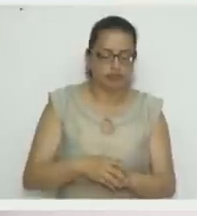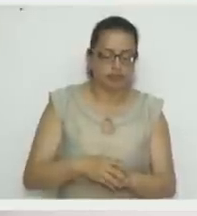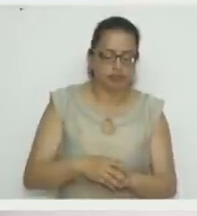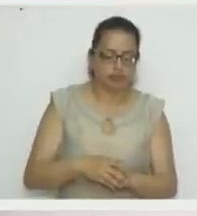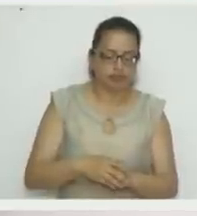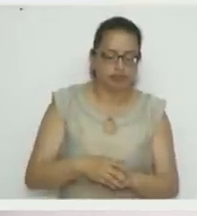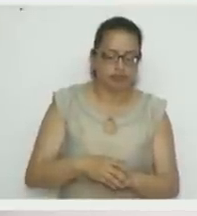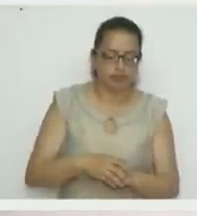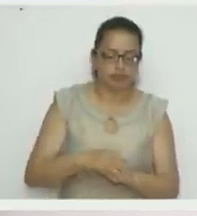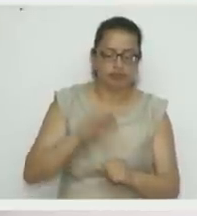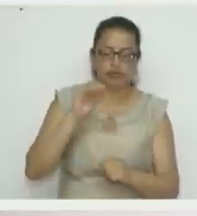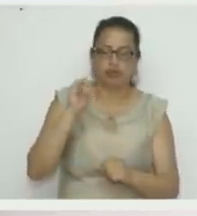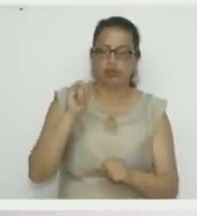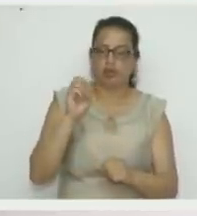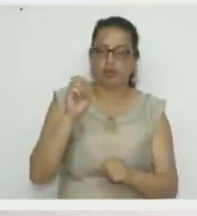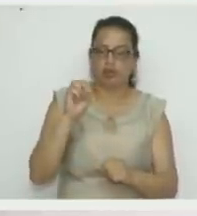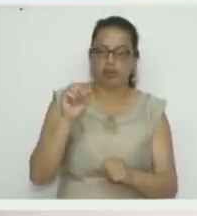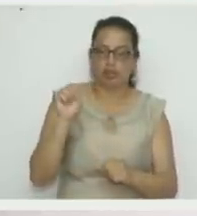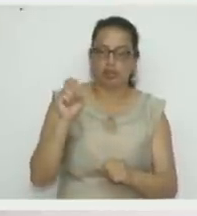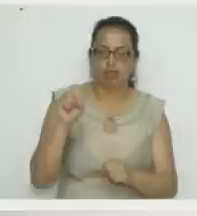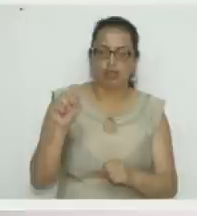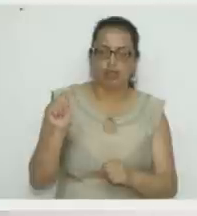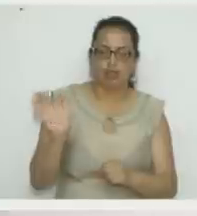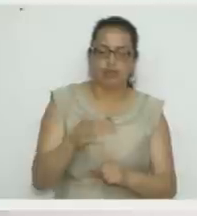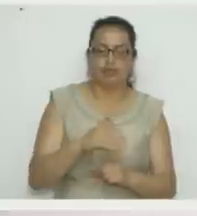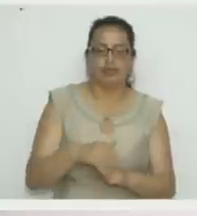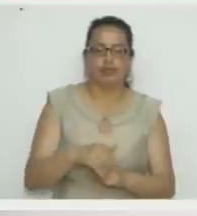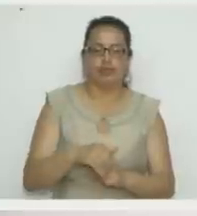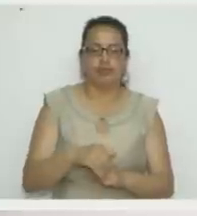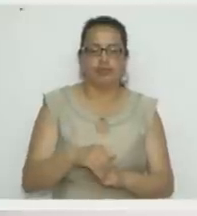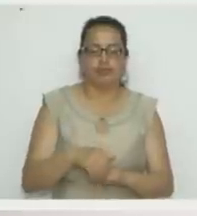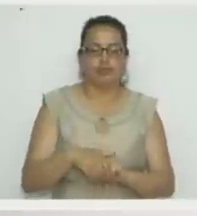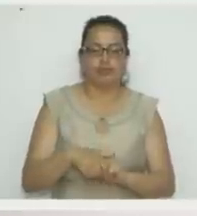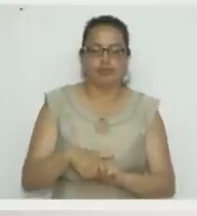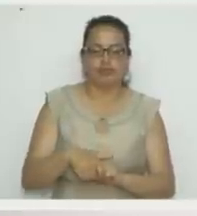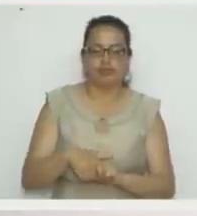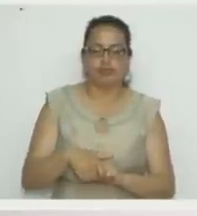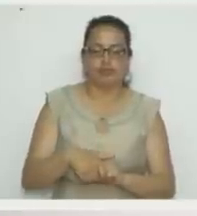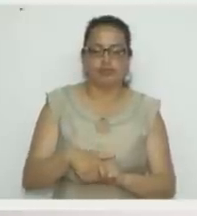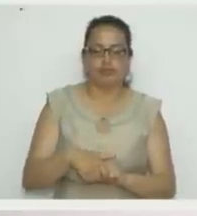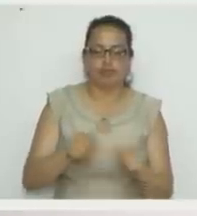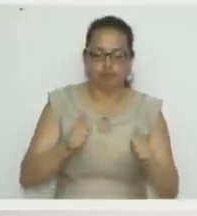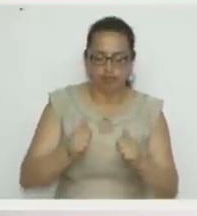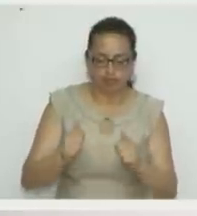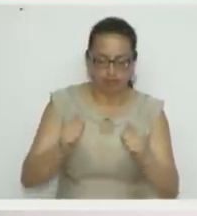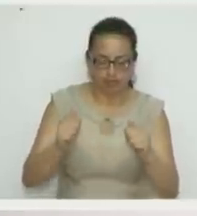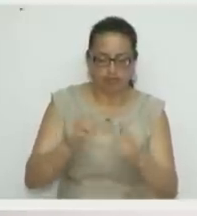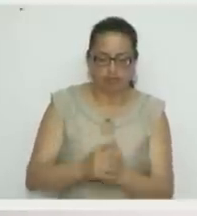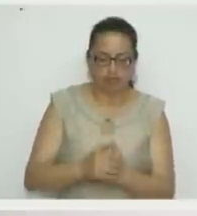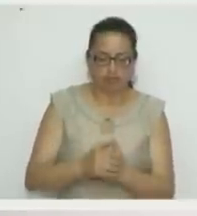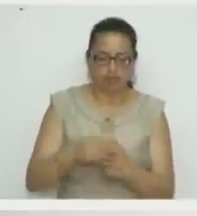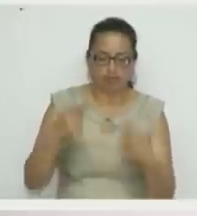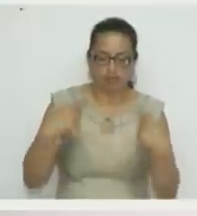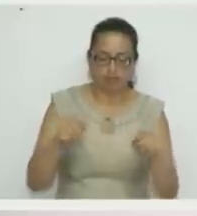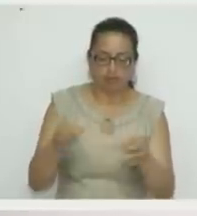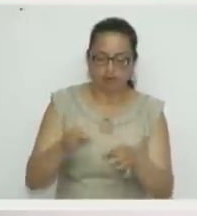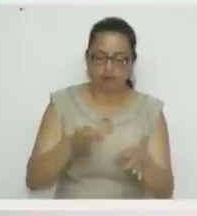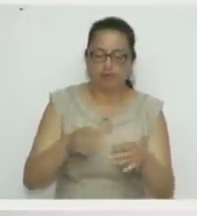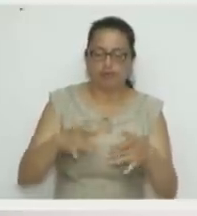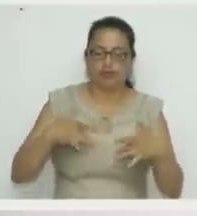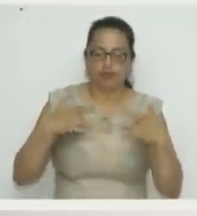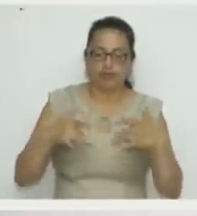Con Joana. Joana. ¿Cómo me le va, Joana? Bien, bien. ¿Puedo visitar otro programa?